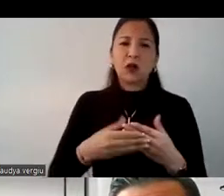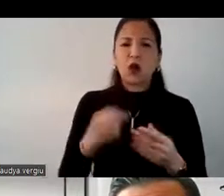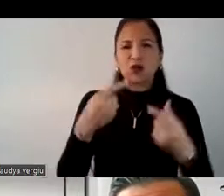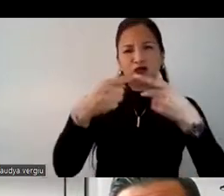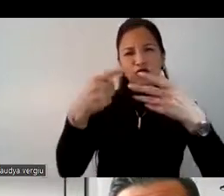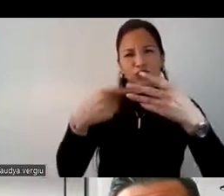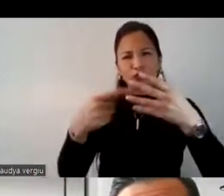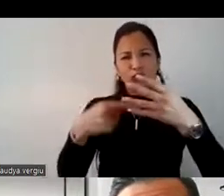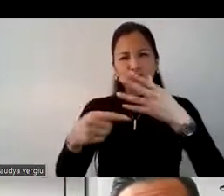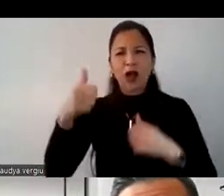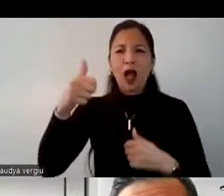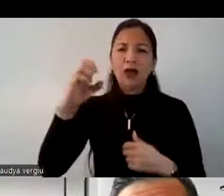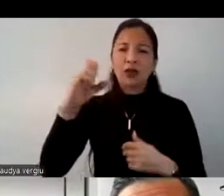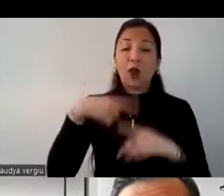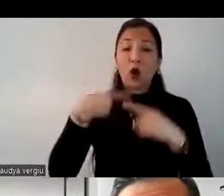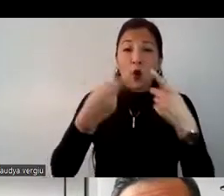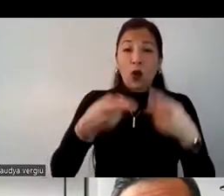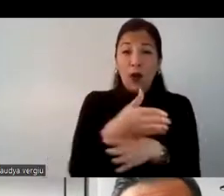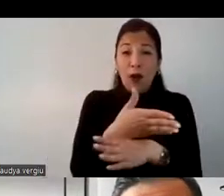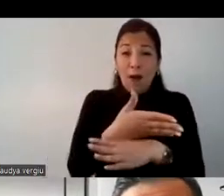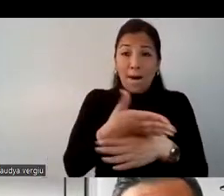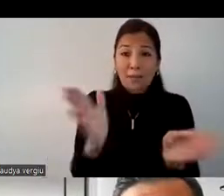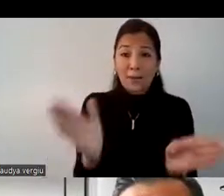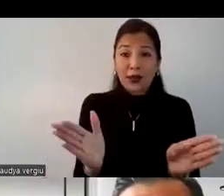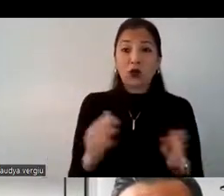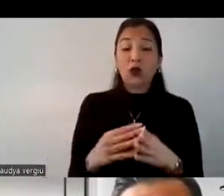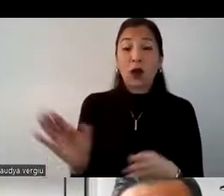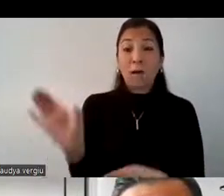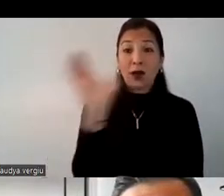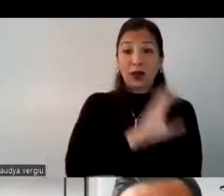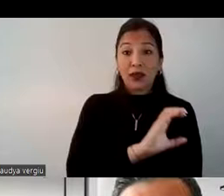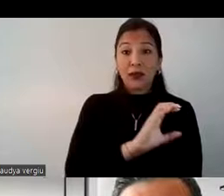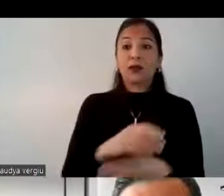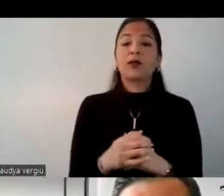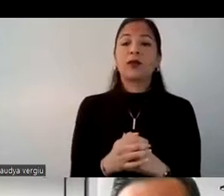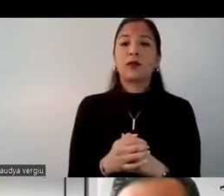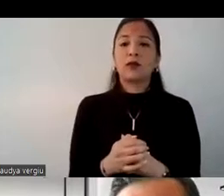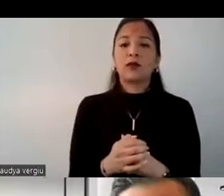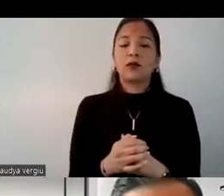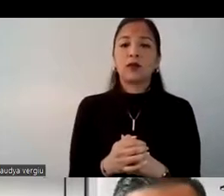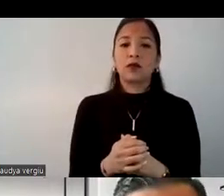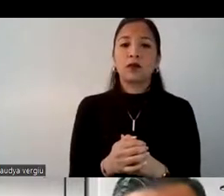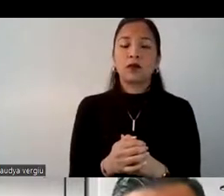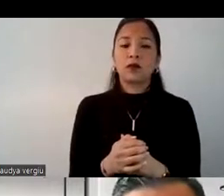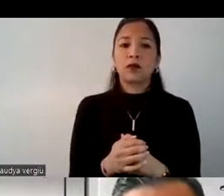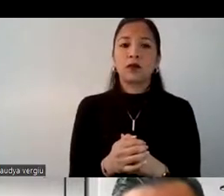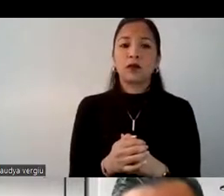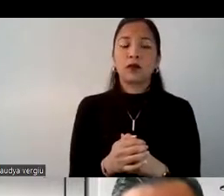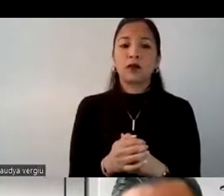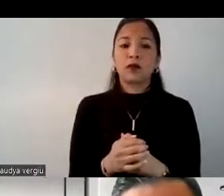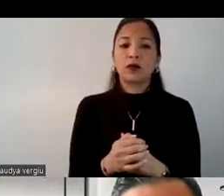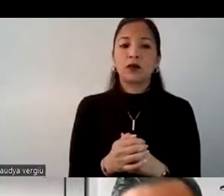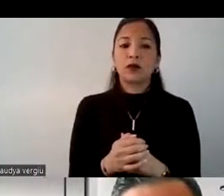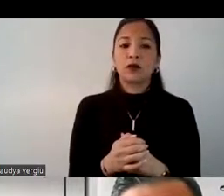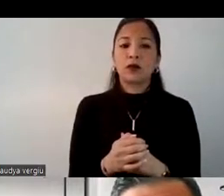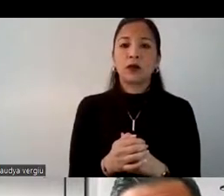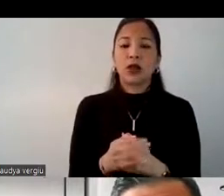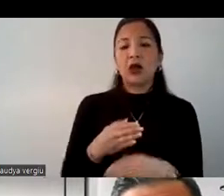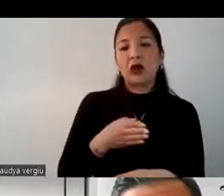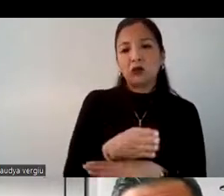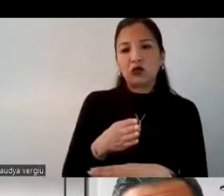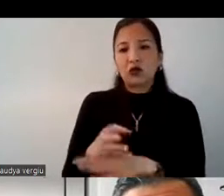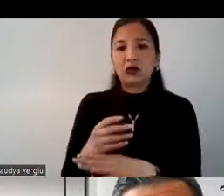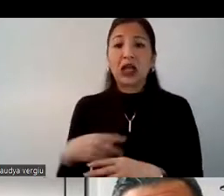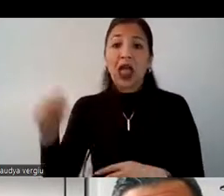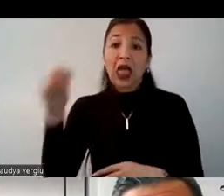que luego de la apertura de la pandemia hemos podido participar, por